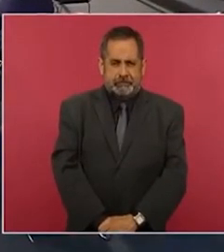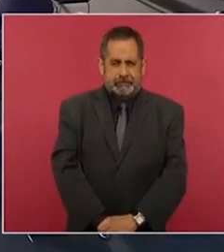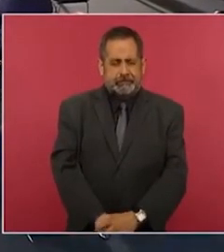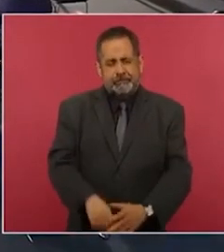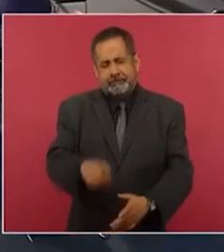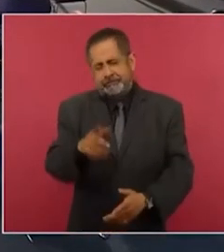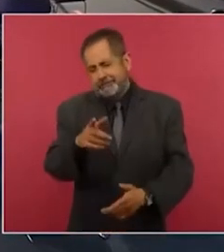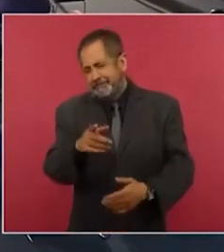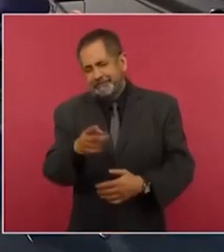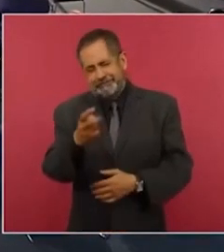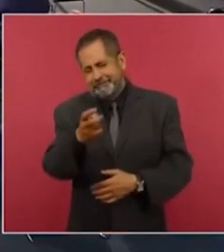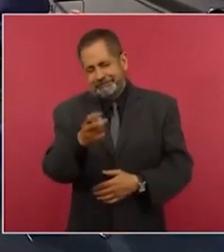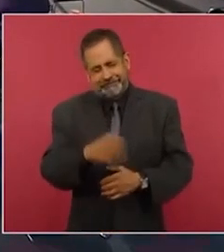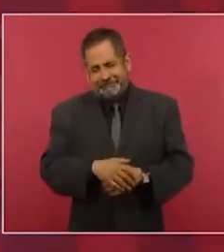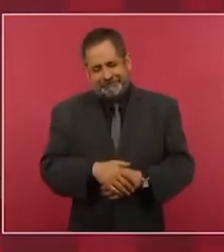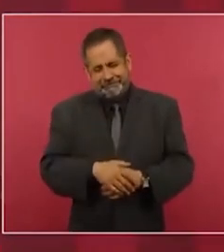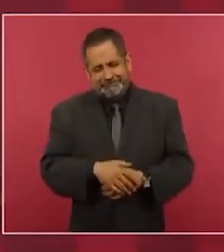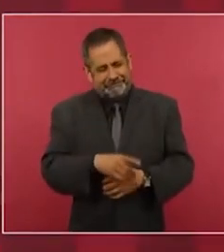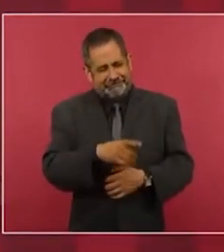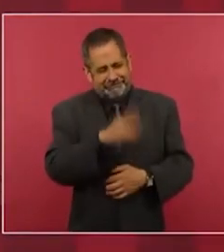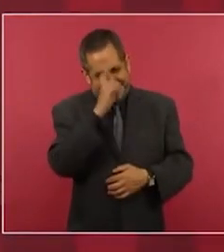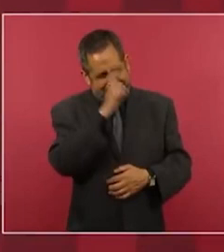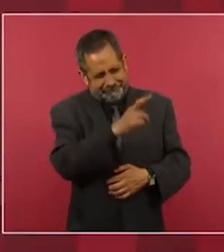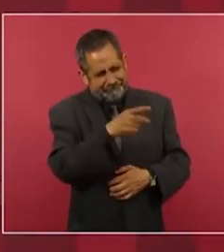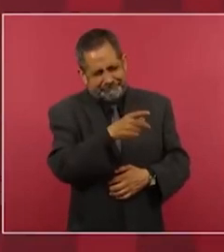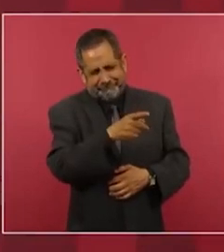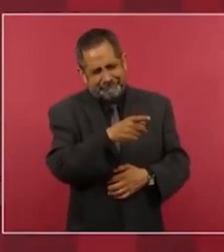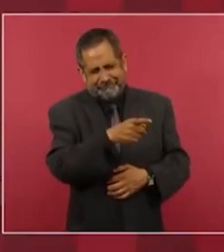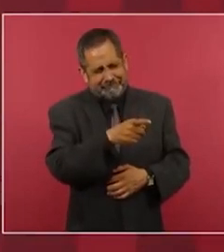respeto mentirosos